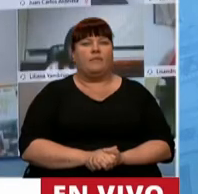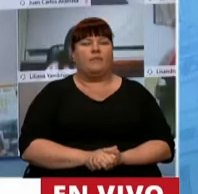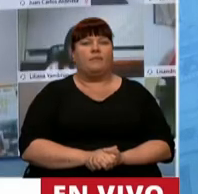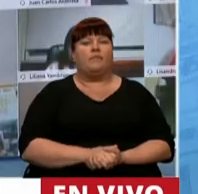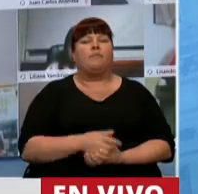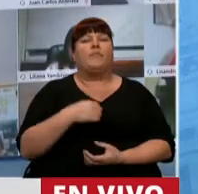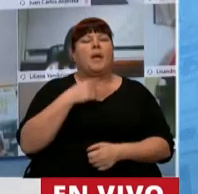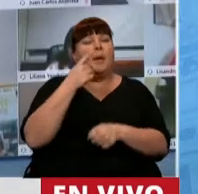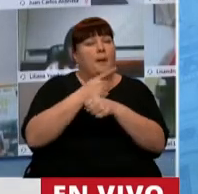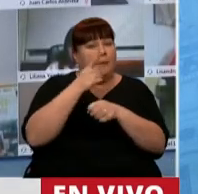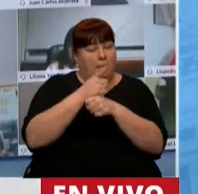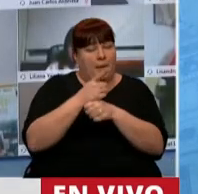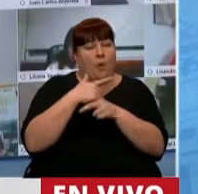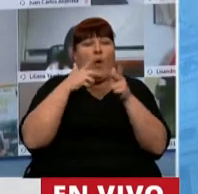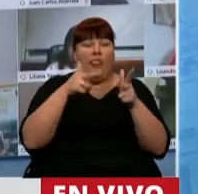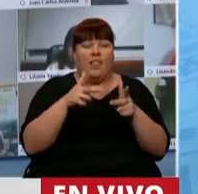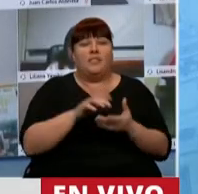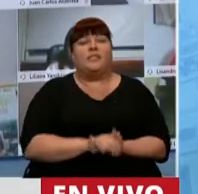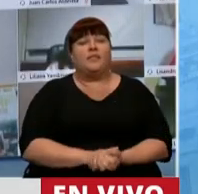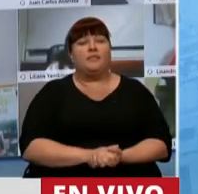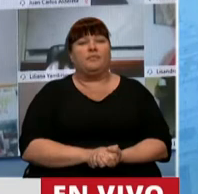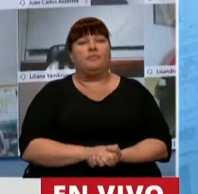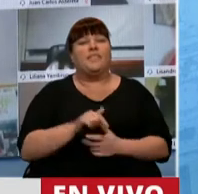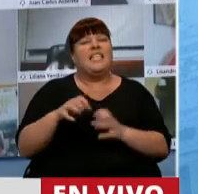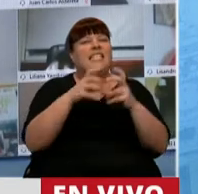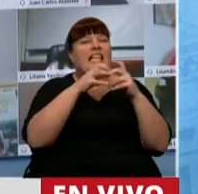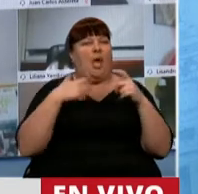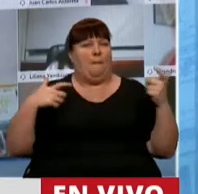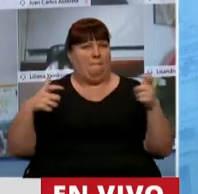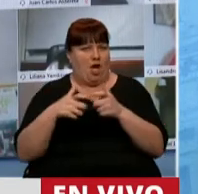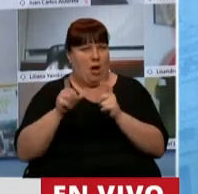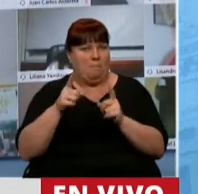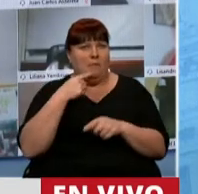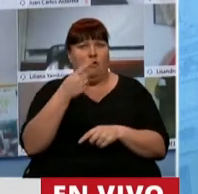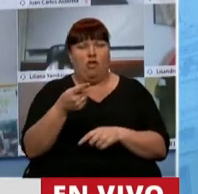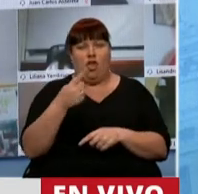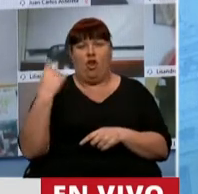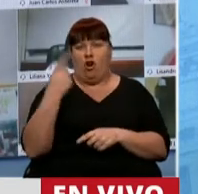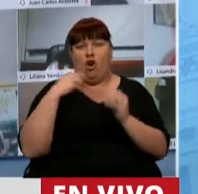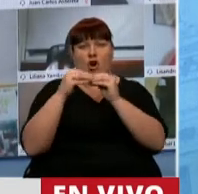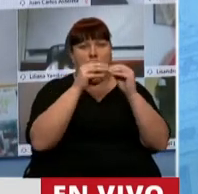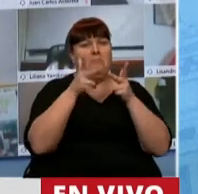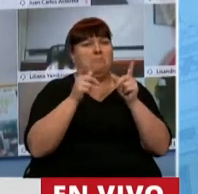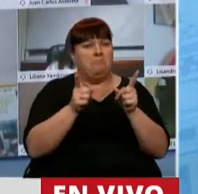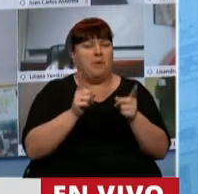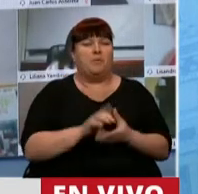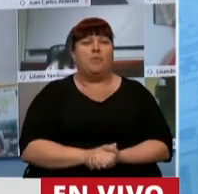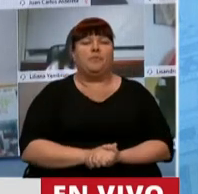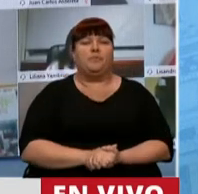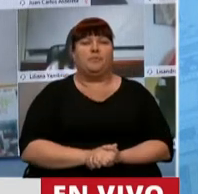Quiero dejar en primer lugar establecido que estamos en una sesión en minoría, como lo han manifestado muchos de mis colegas.